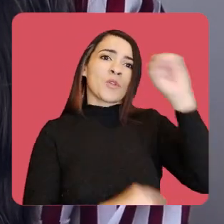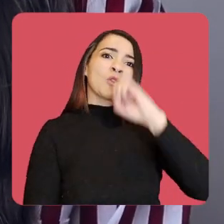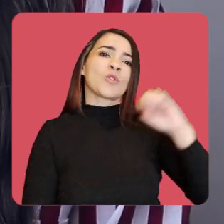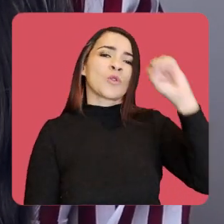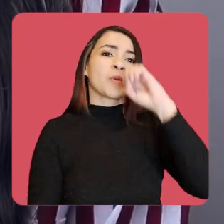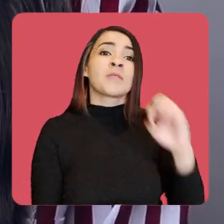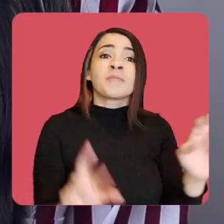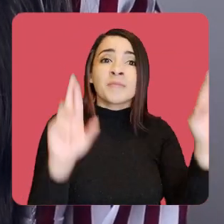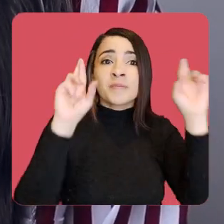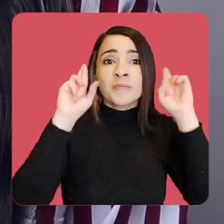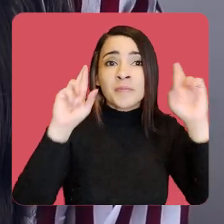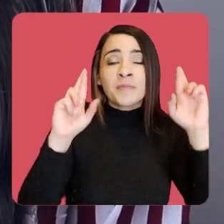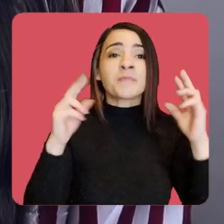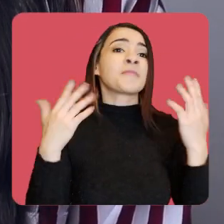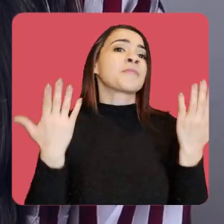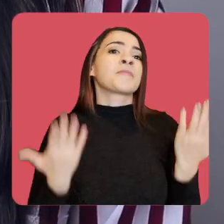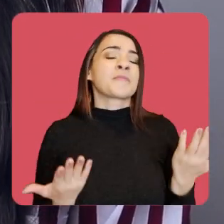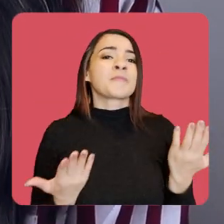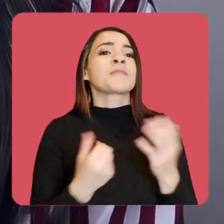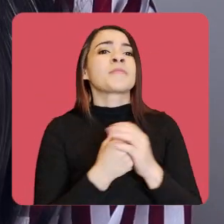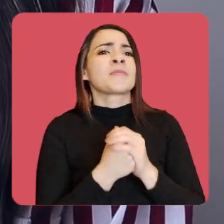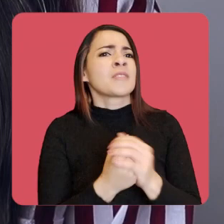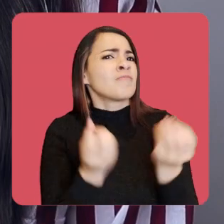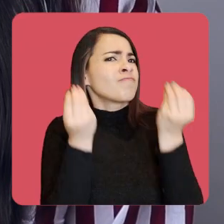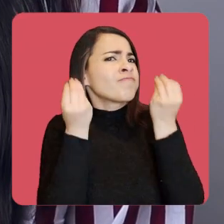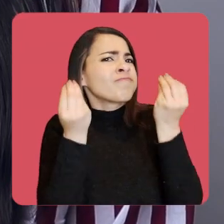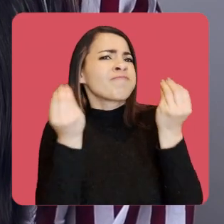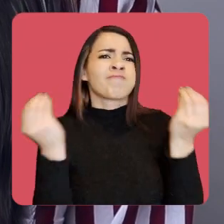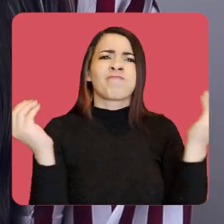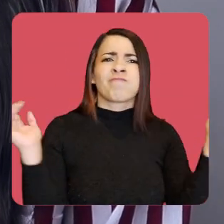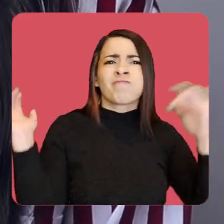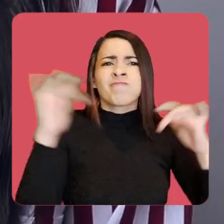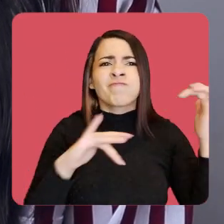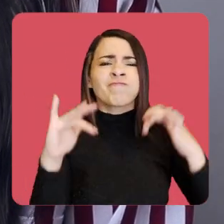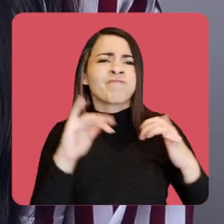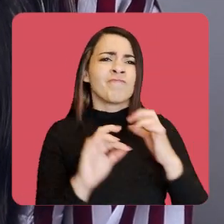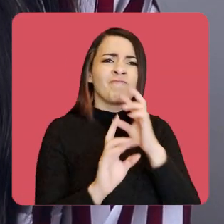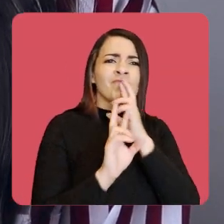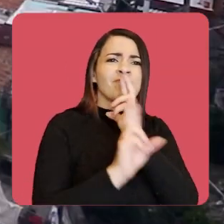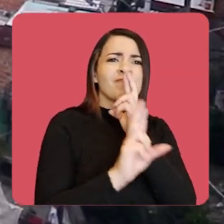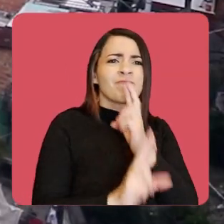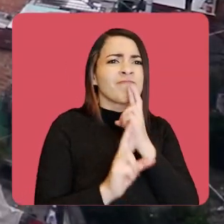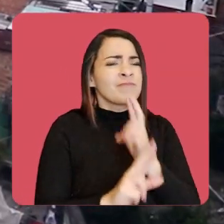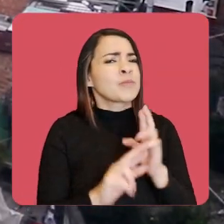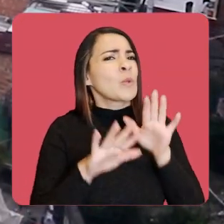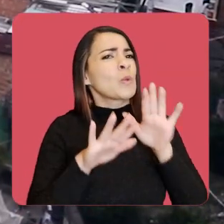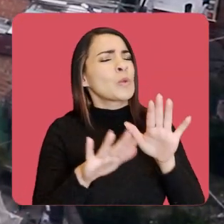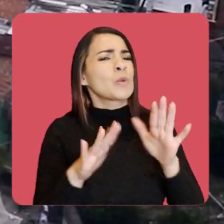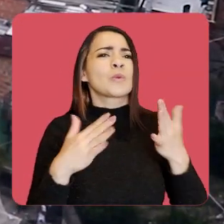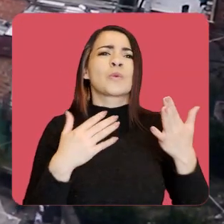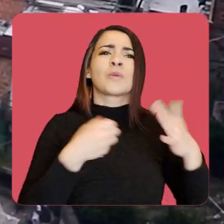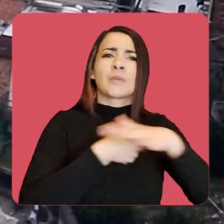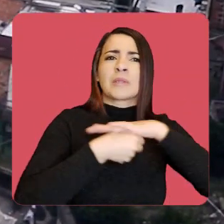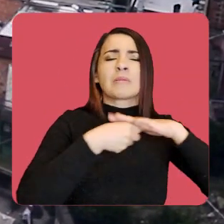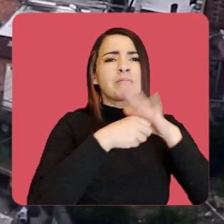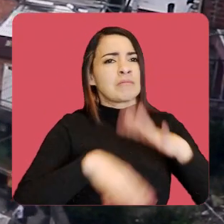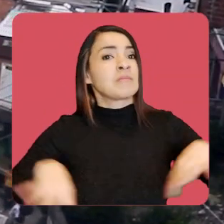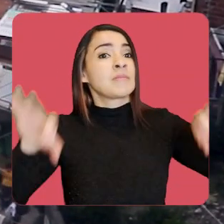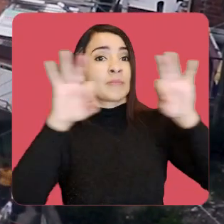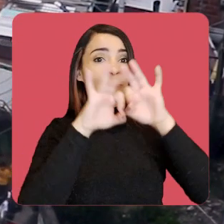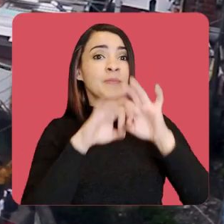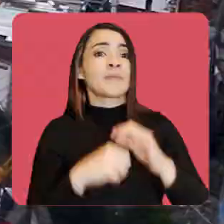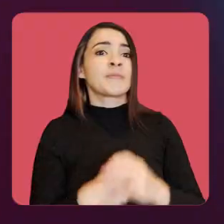octubre, ojalá pues tengamos muchísima participación de esos niños porque va a ser un espacio y jóvenes muy importante.